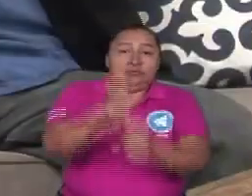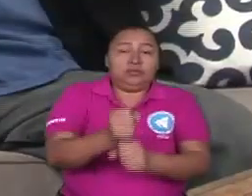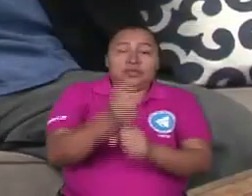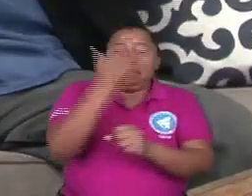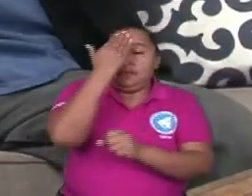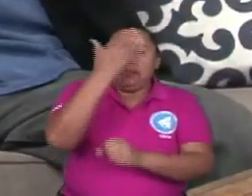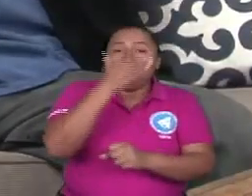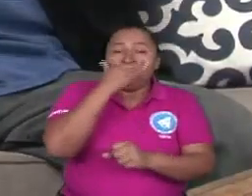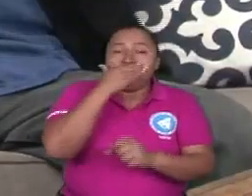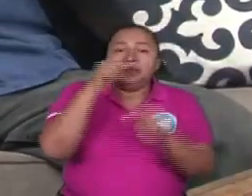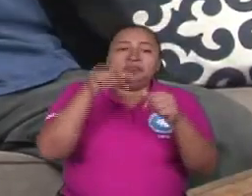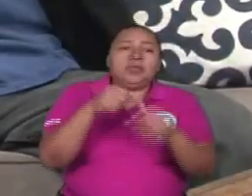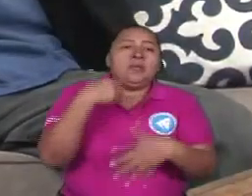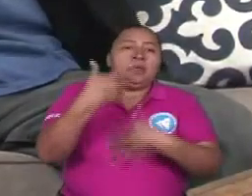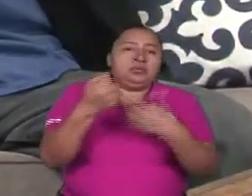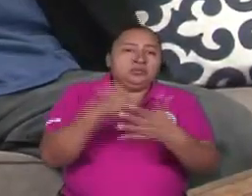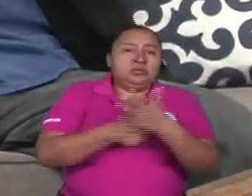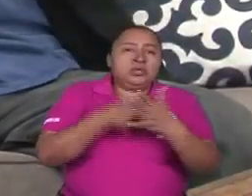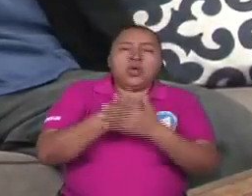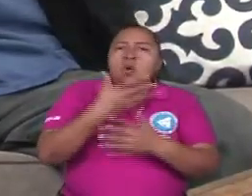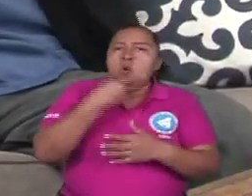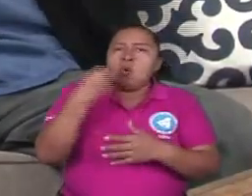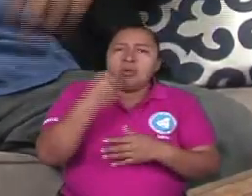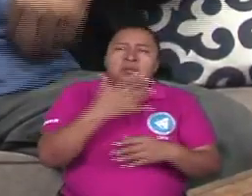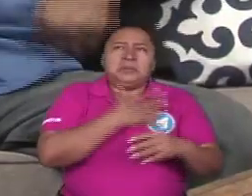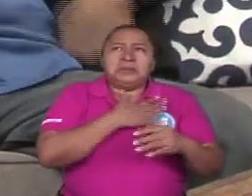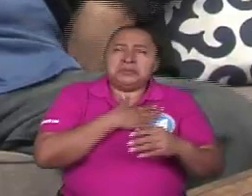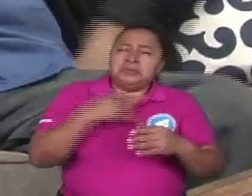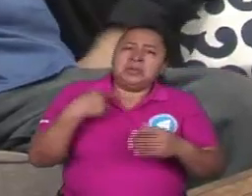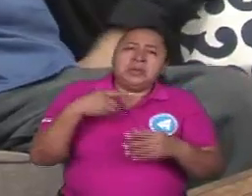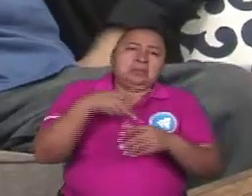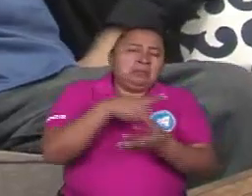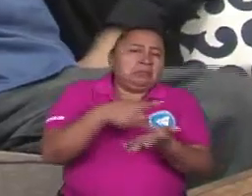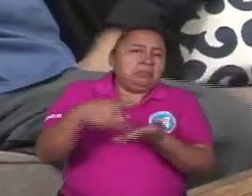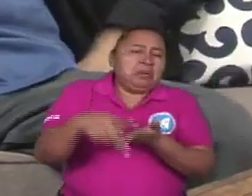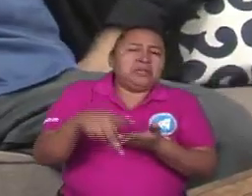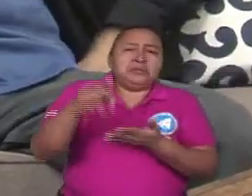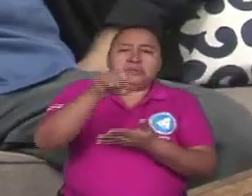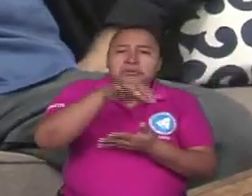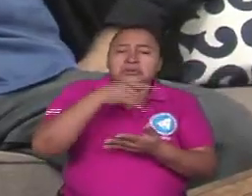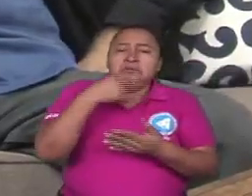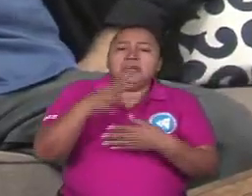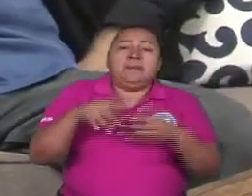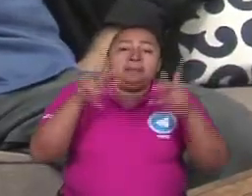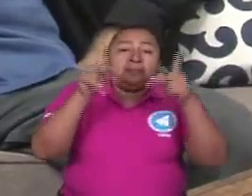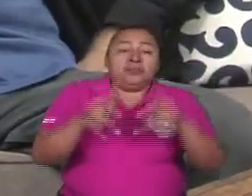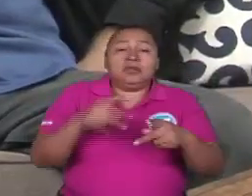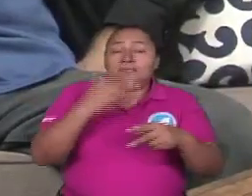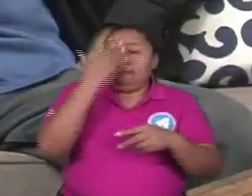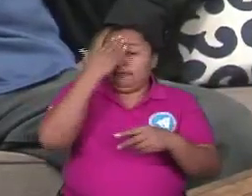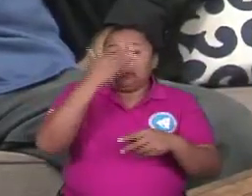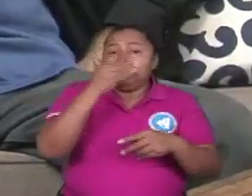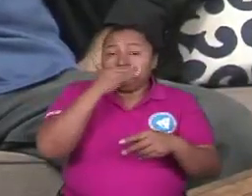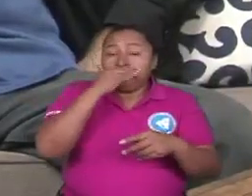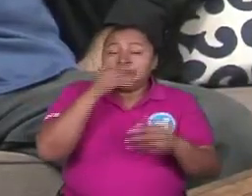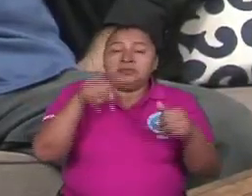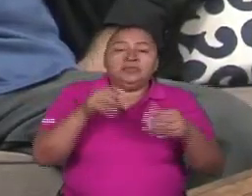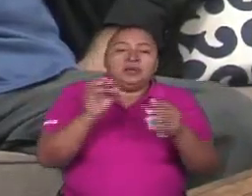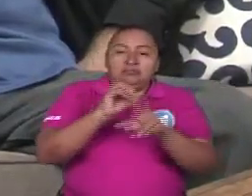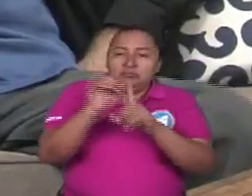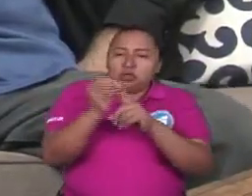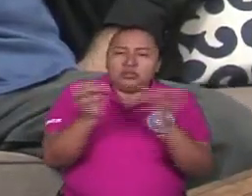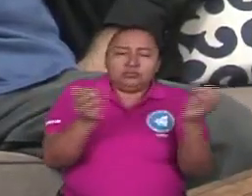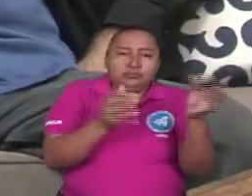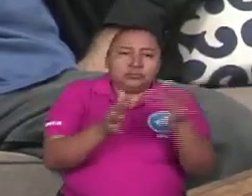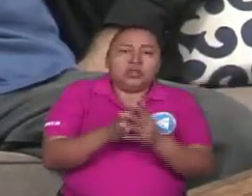anteriores. La juventud patriótica y todas estas cosas, el Partido Socialista, gente que venía de ahí, pero el Frente Sandinista que logró organizar el